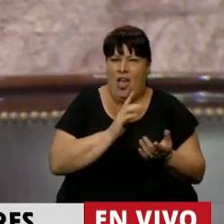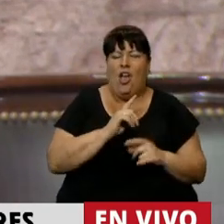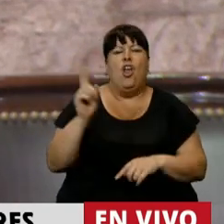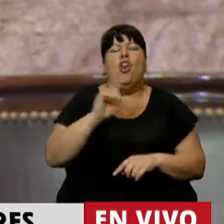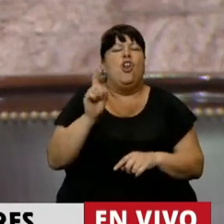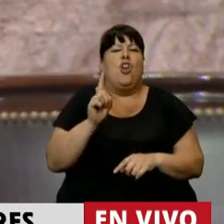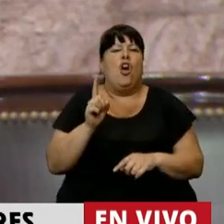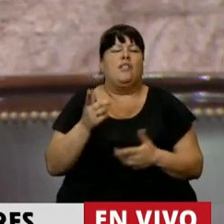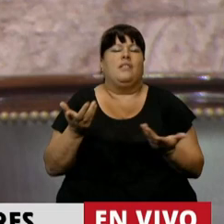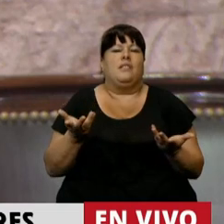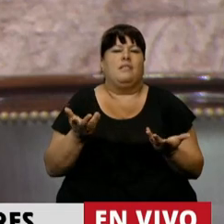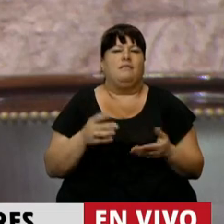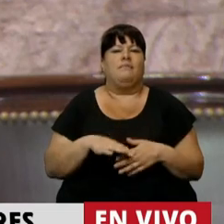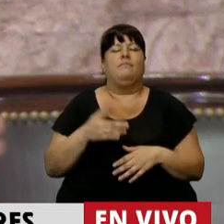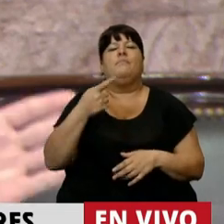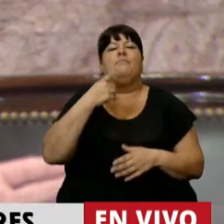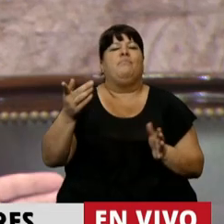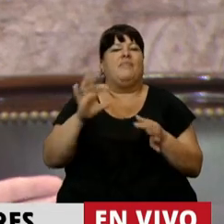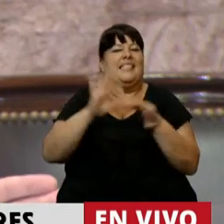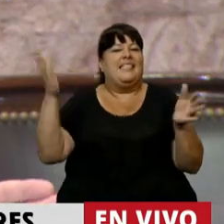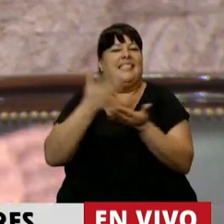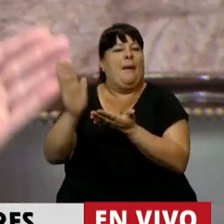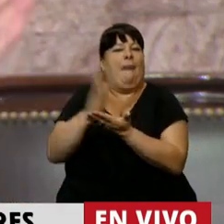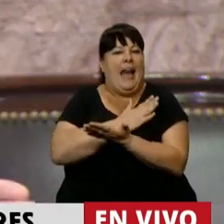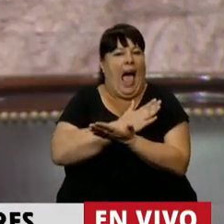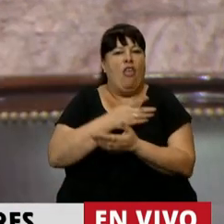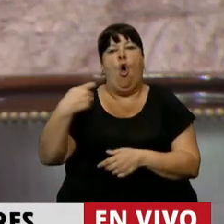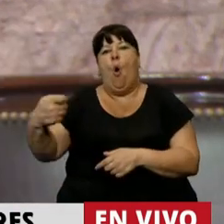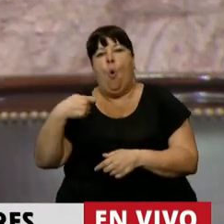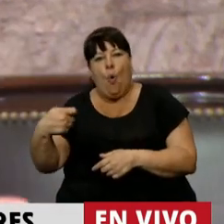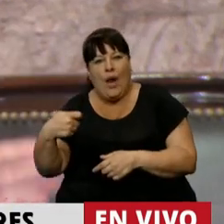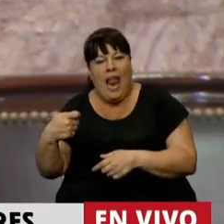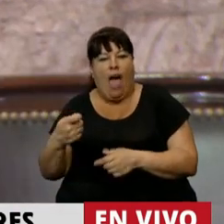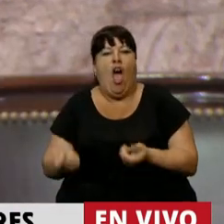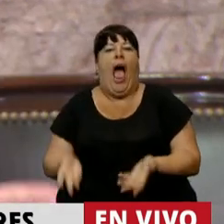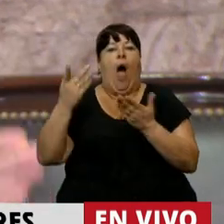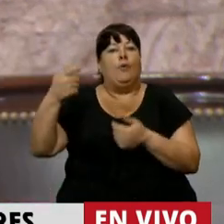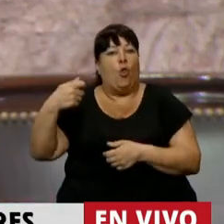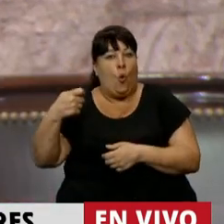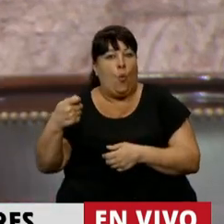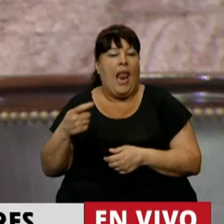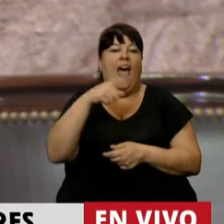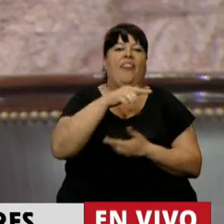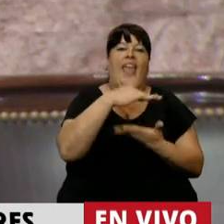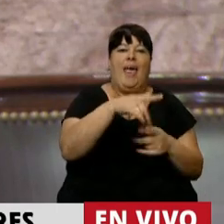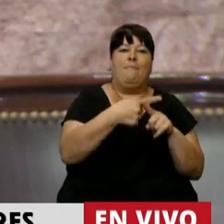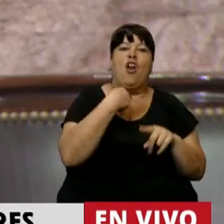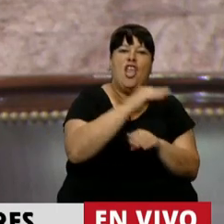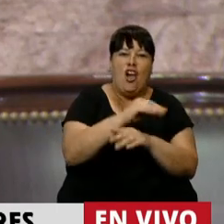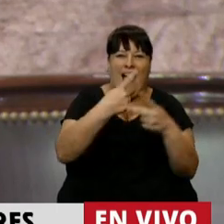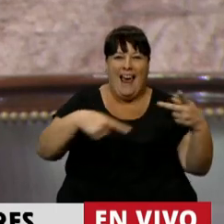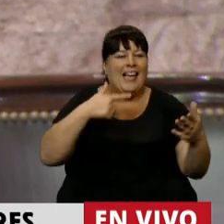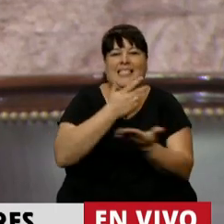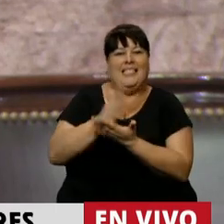es decir, desindexar, desenganchar las jubilaciones, los aumentos jubilatorios de la Asignación Universal por Hijo,